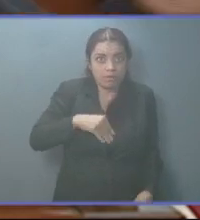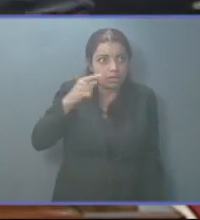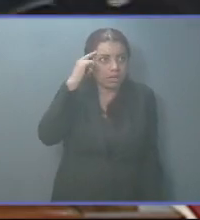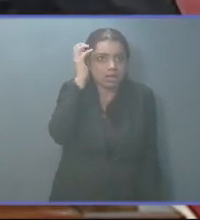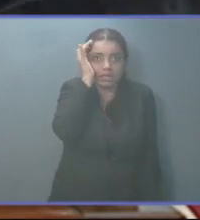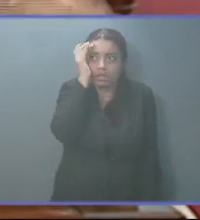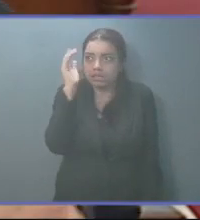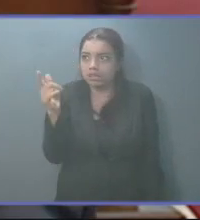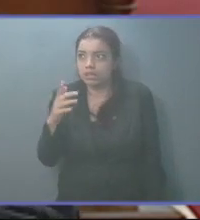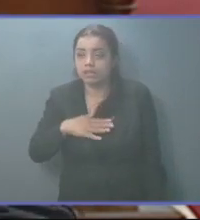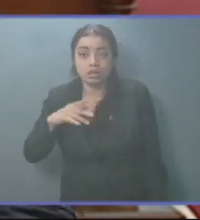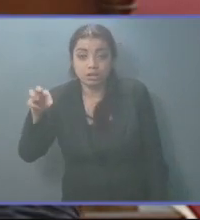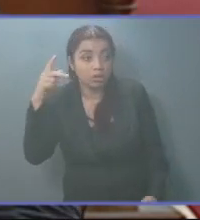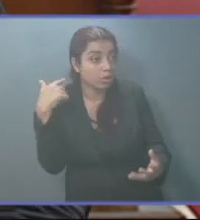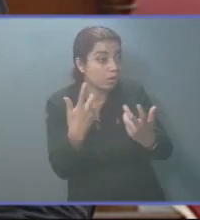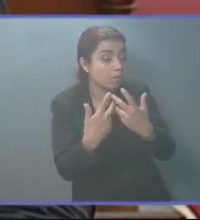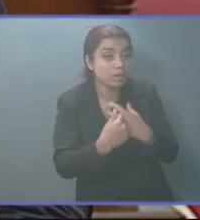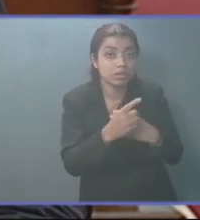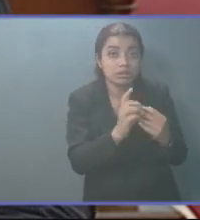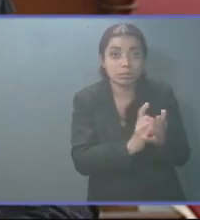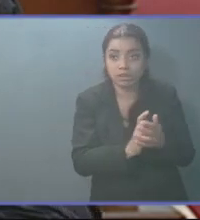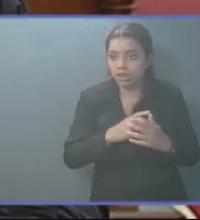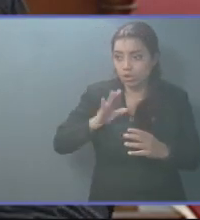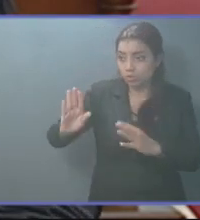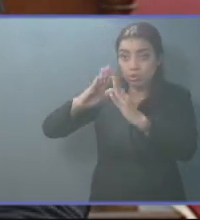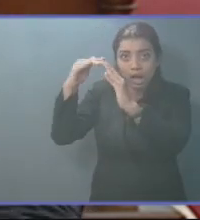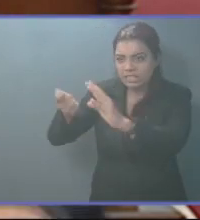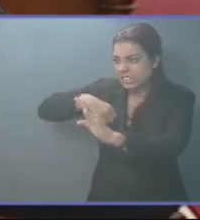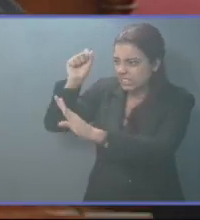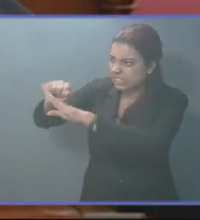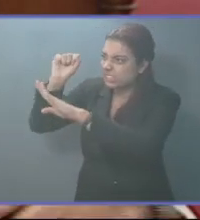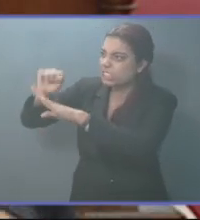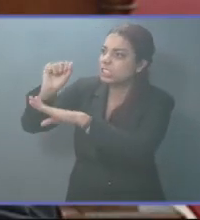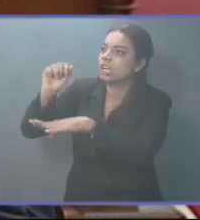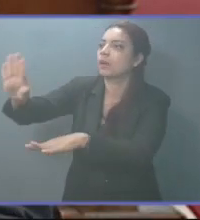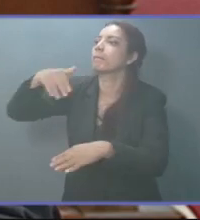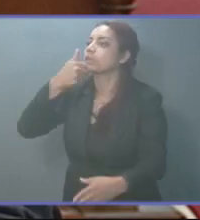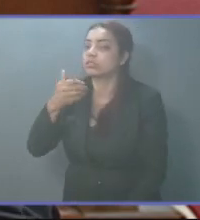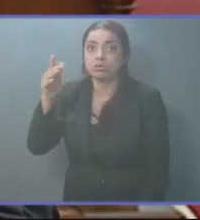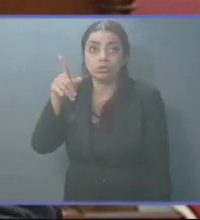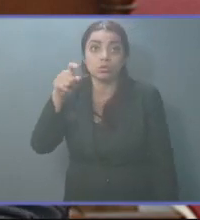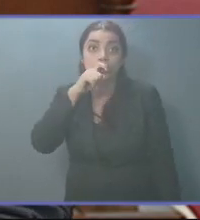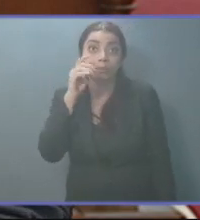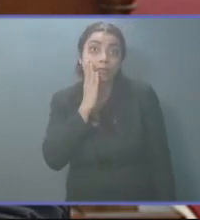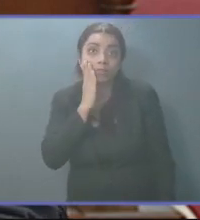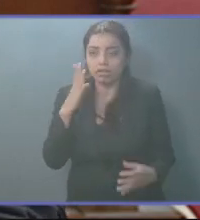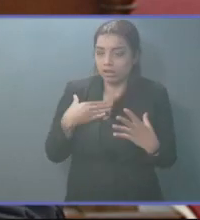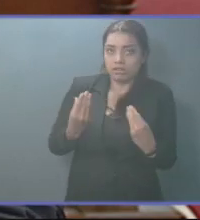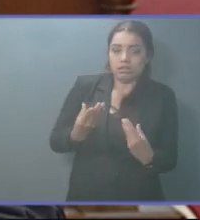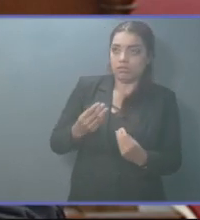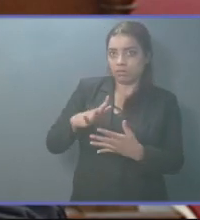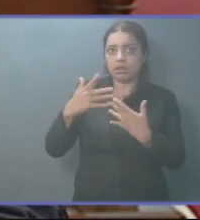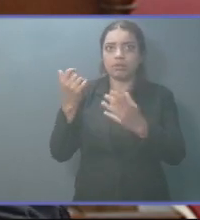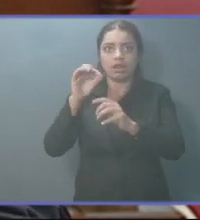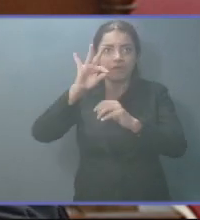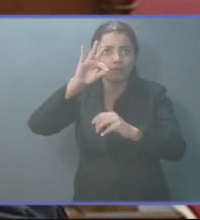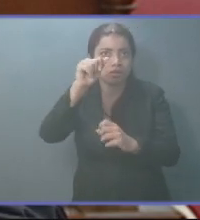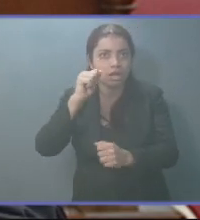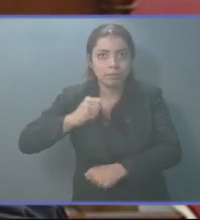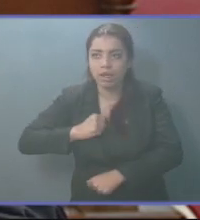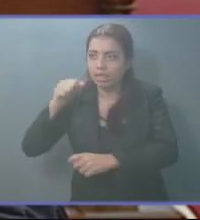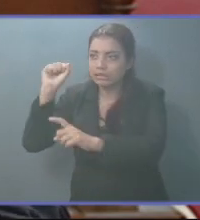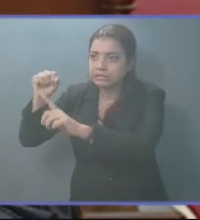Las familias de colegas de mi fracción, a las que fueron a buscar a su casa, a las casas de sus padres, se sintieron amenazadas. Y